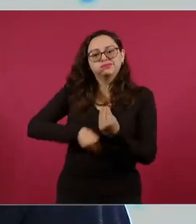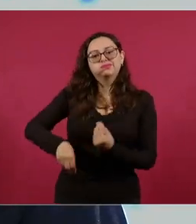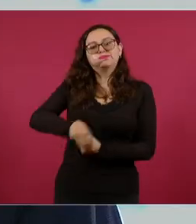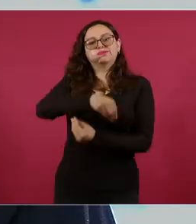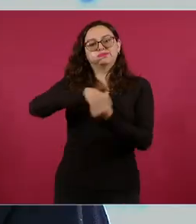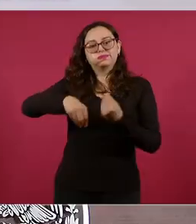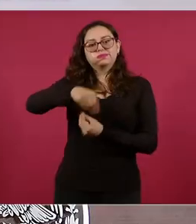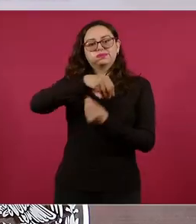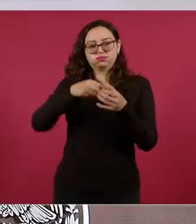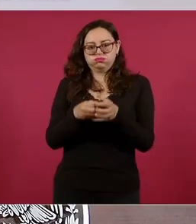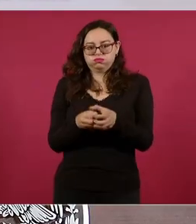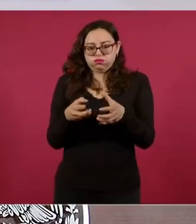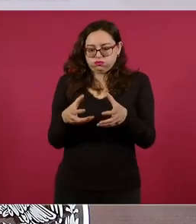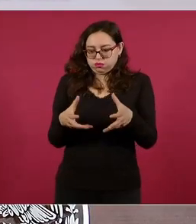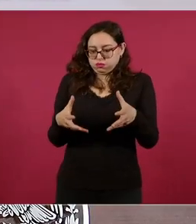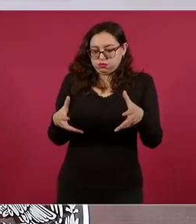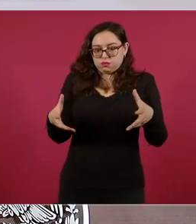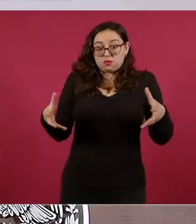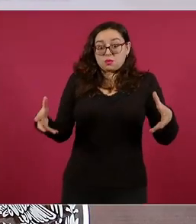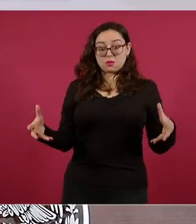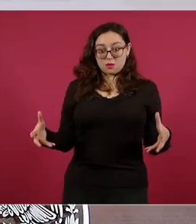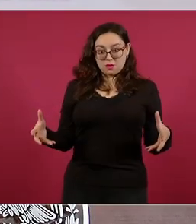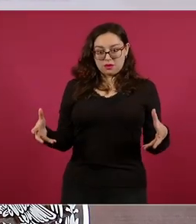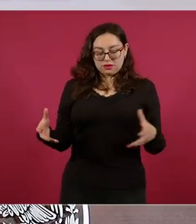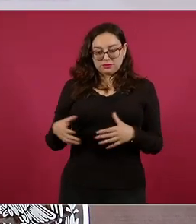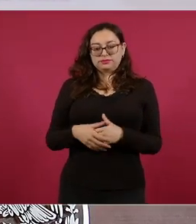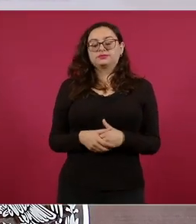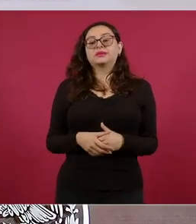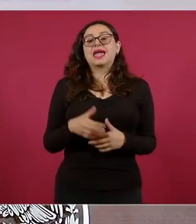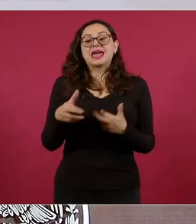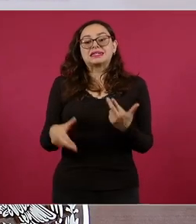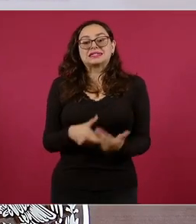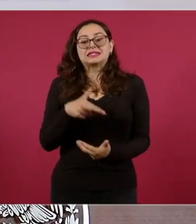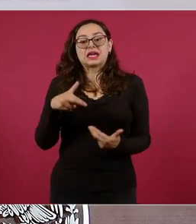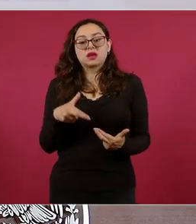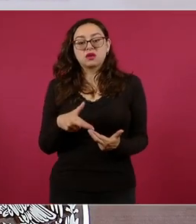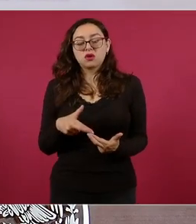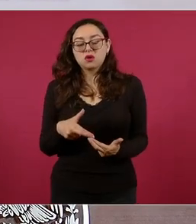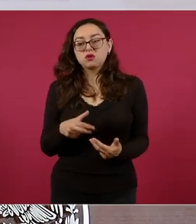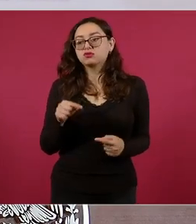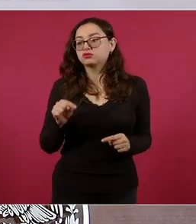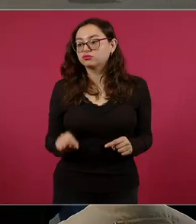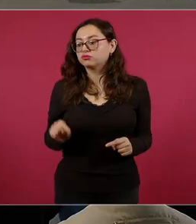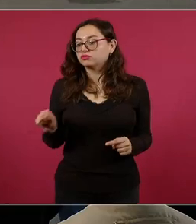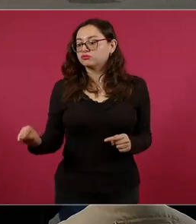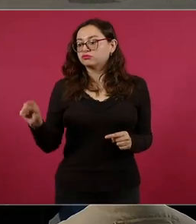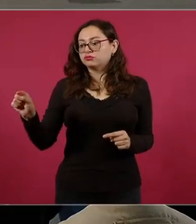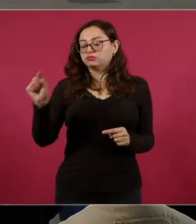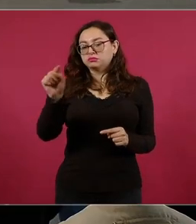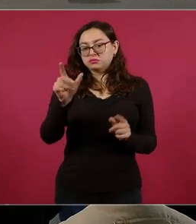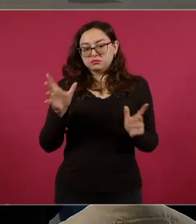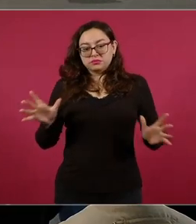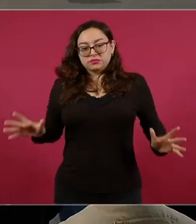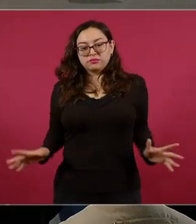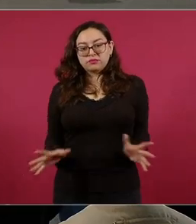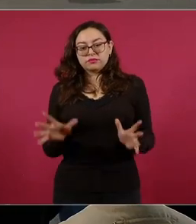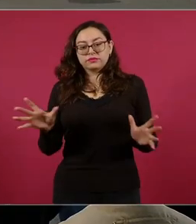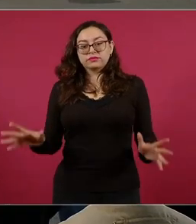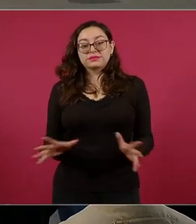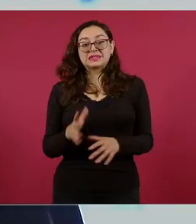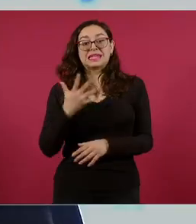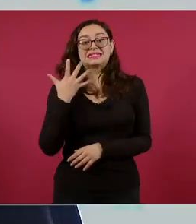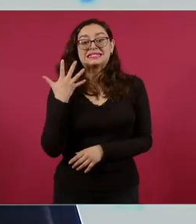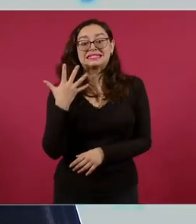tiene la economía. Estas regiones han recibido una inversión de cinco